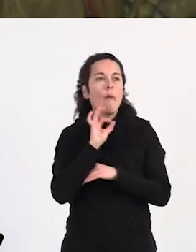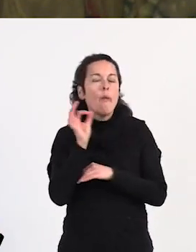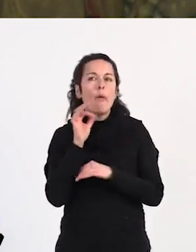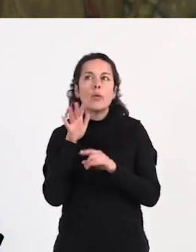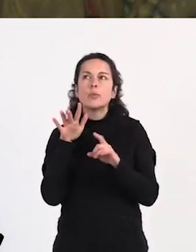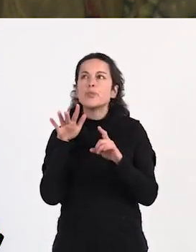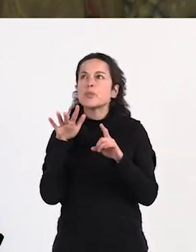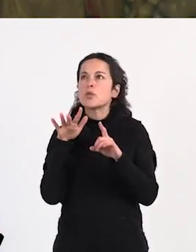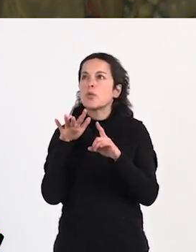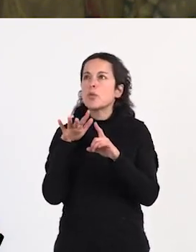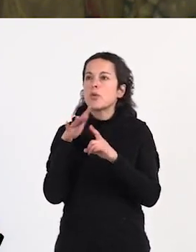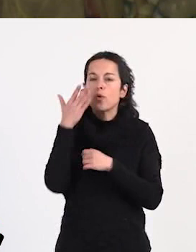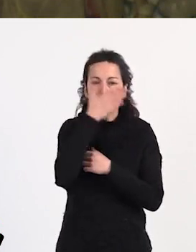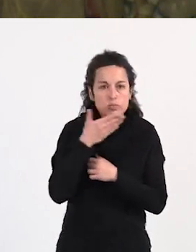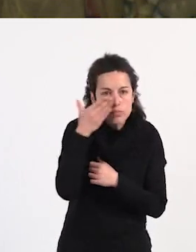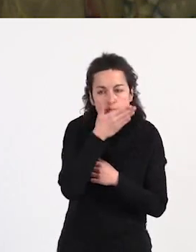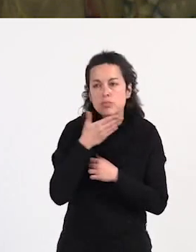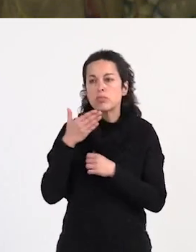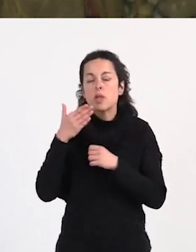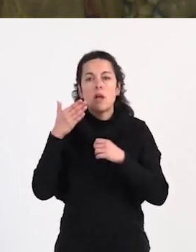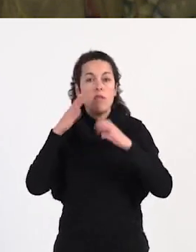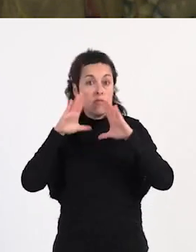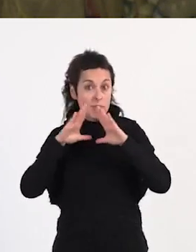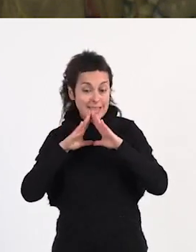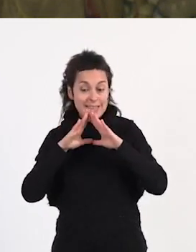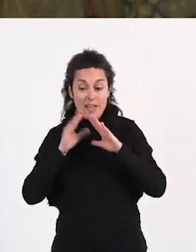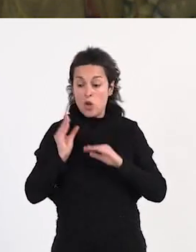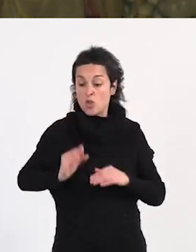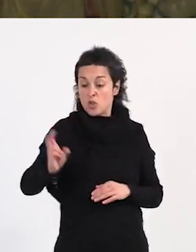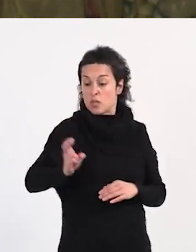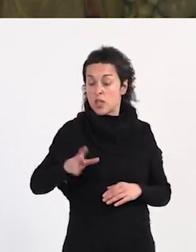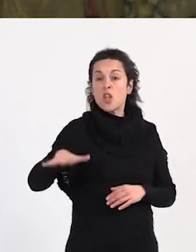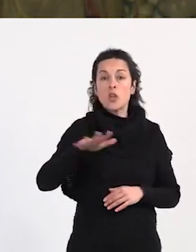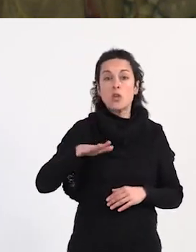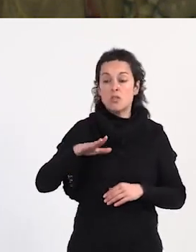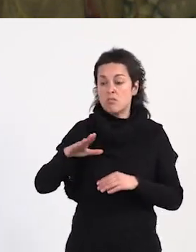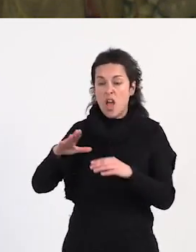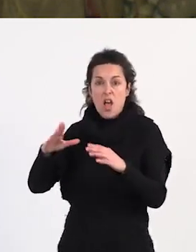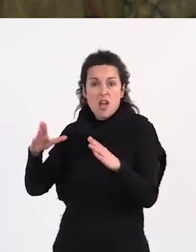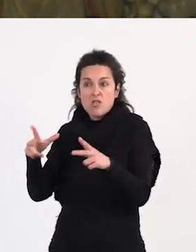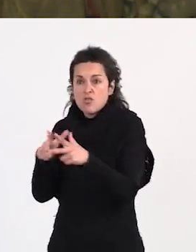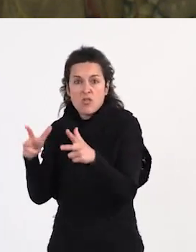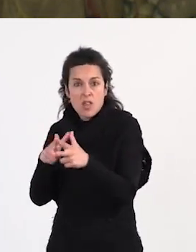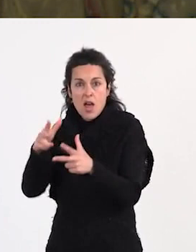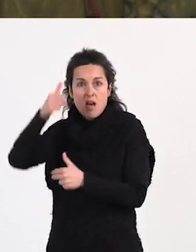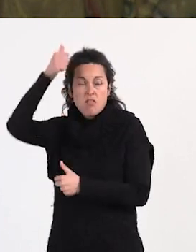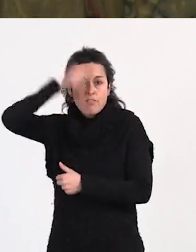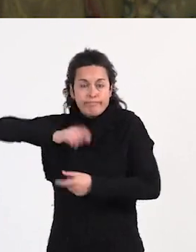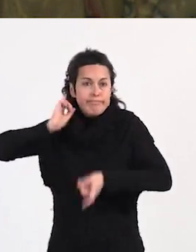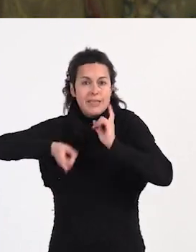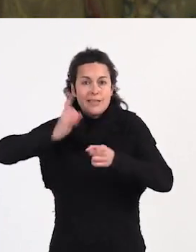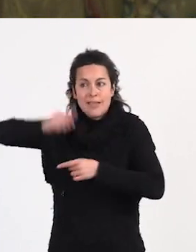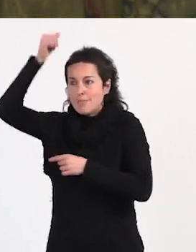escuelas como escuelas feministas, los sueldos vienen de una sociedad patriarcal y machista. ¿Qué estamos haciendo?